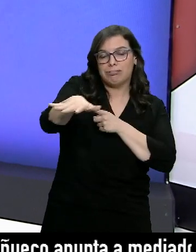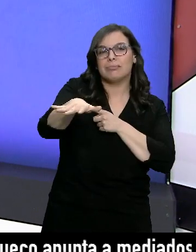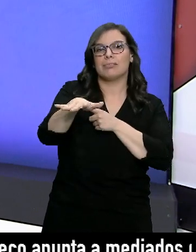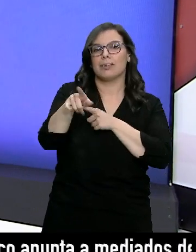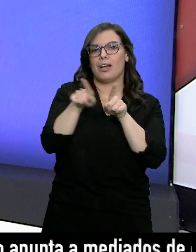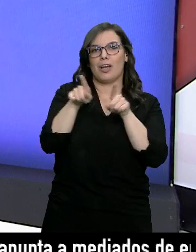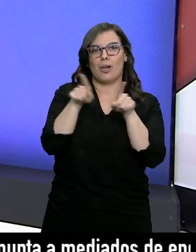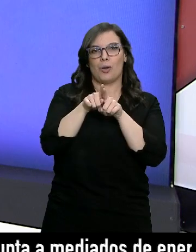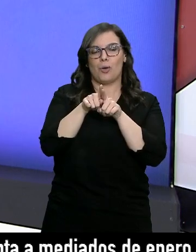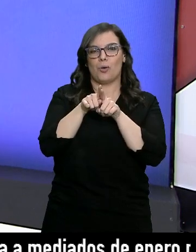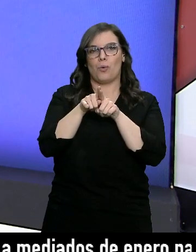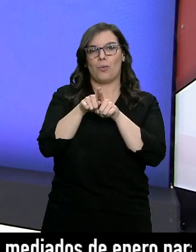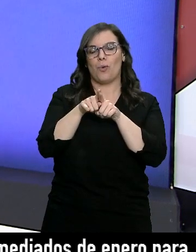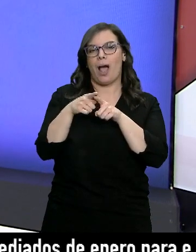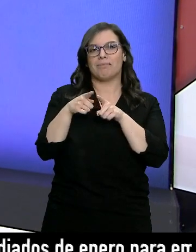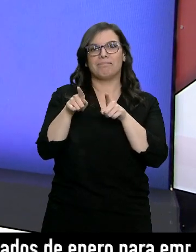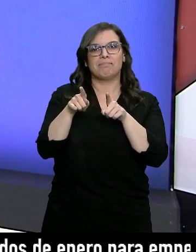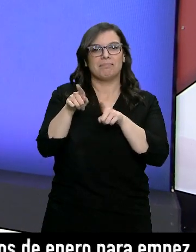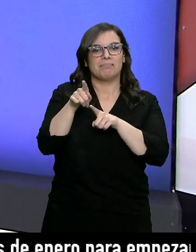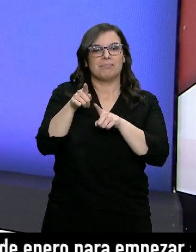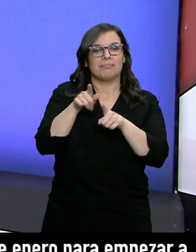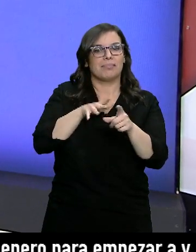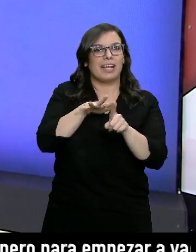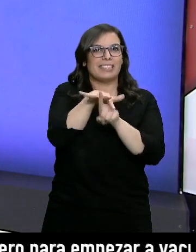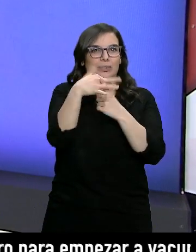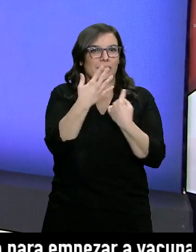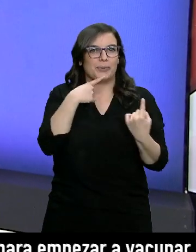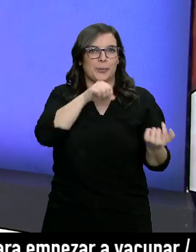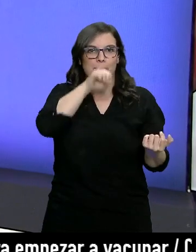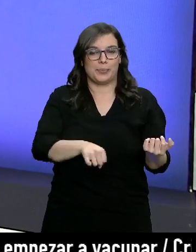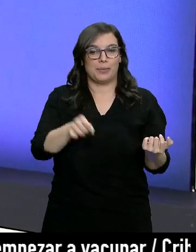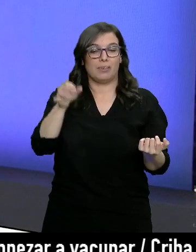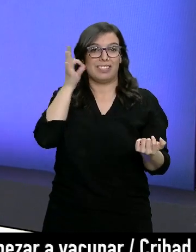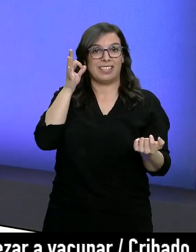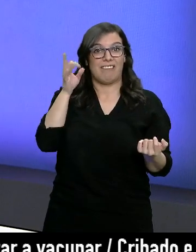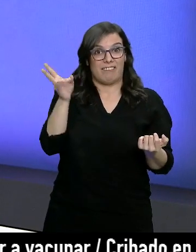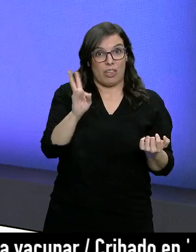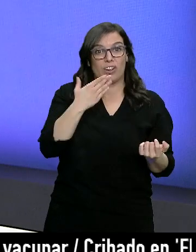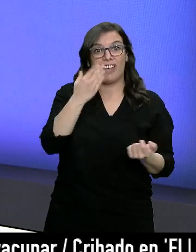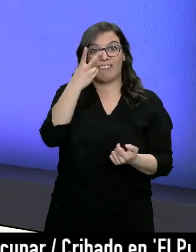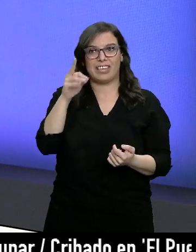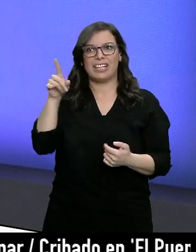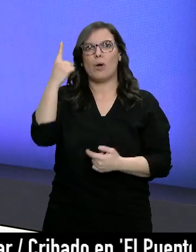su hábitat. Marta Deza, de Valladolid, con tan solo 20 años, cuenta con más de un millón de seguidores.